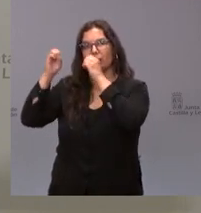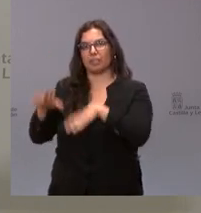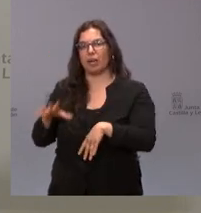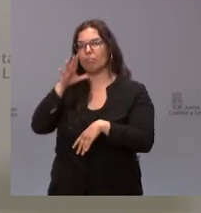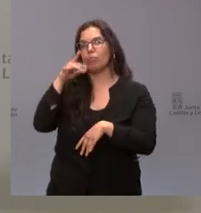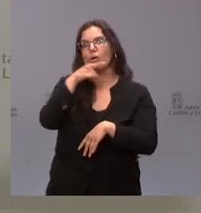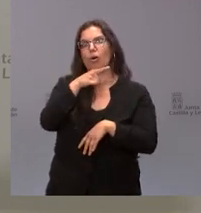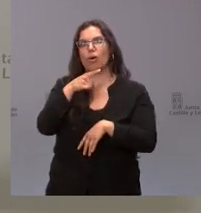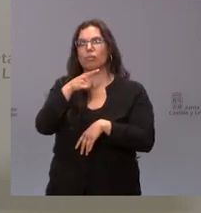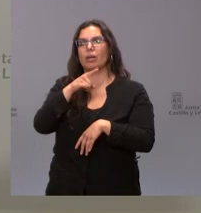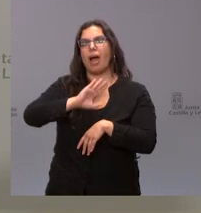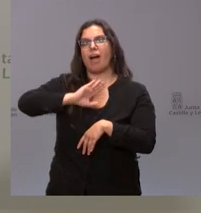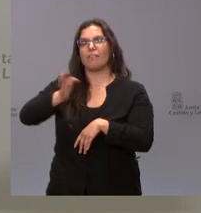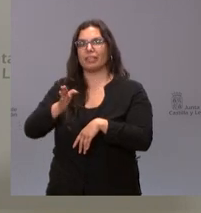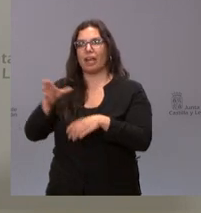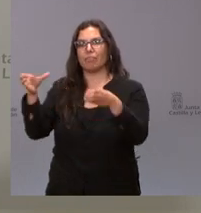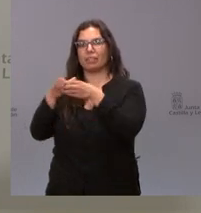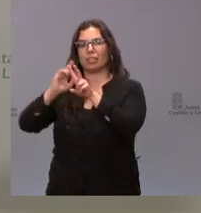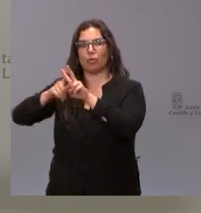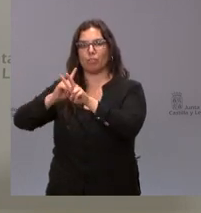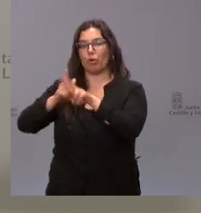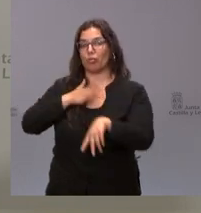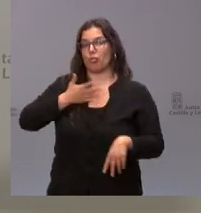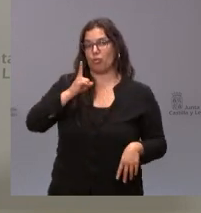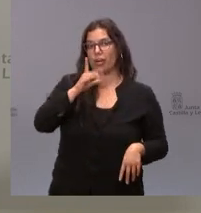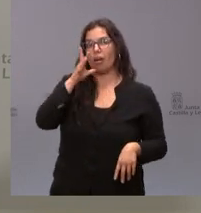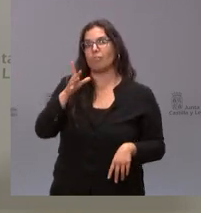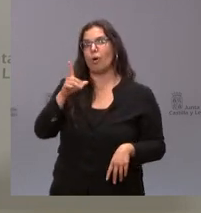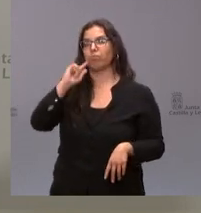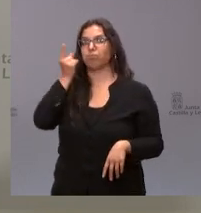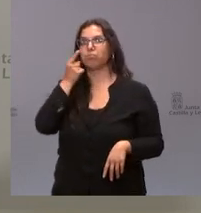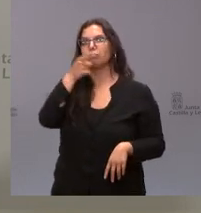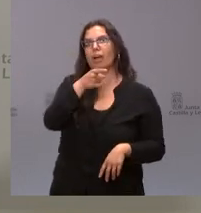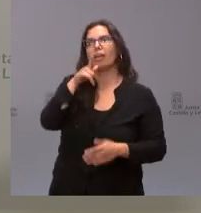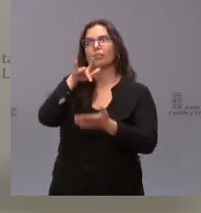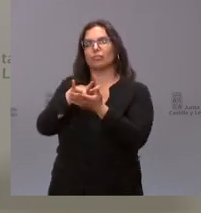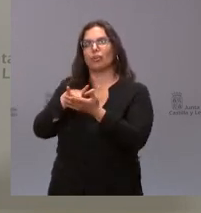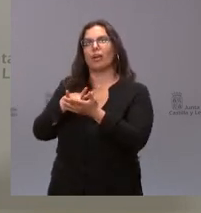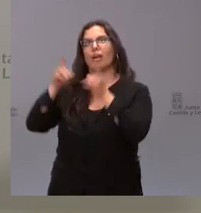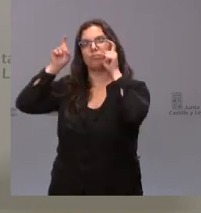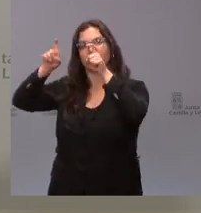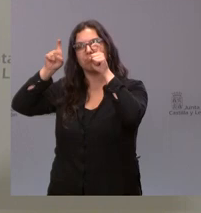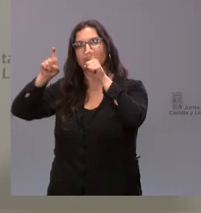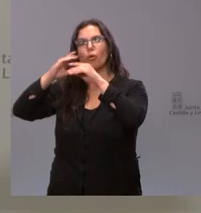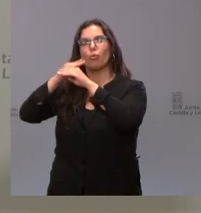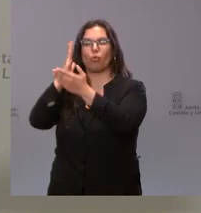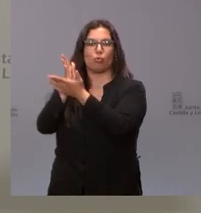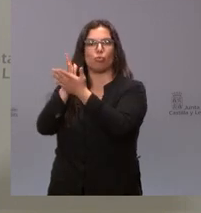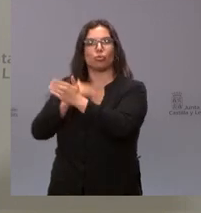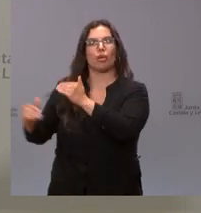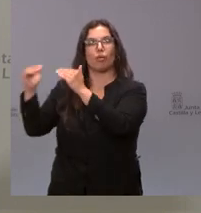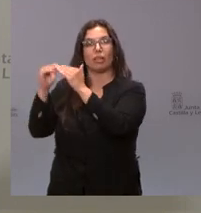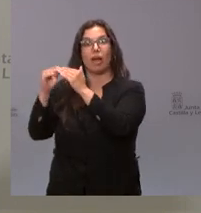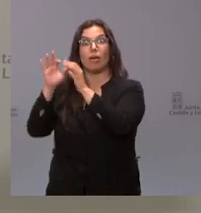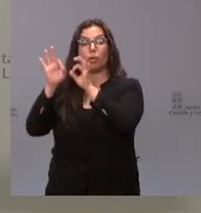quería perjudicar al partido después de conocerse que había impartido cursos de igualdad y posteriormente la Junta de Castilla y León